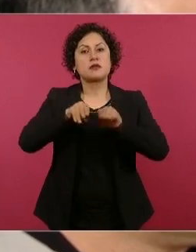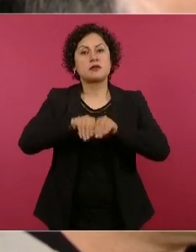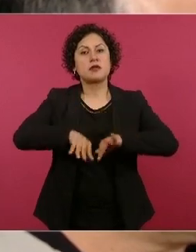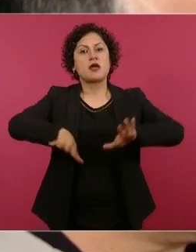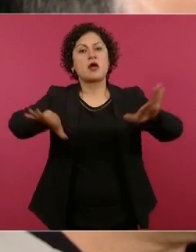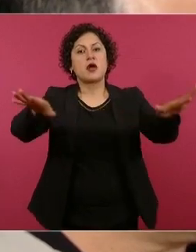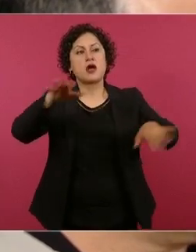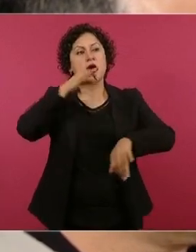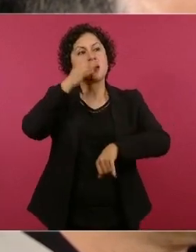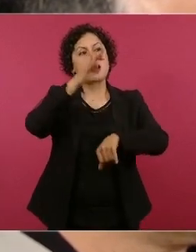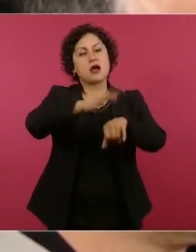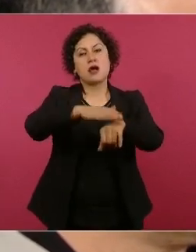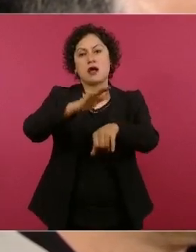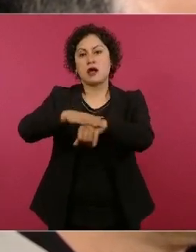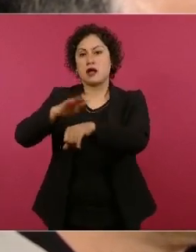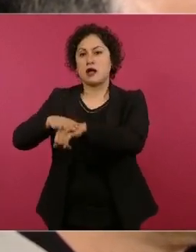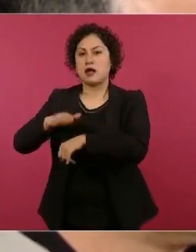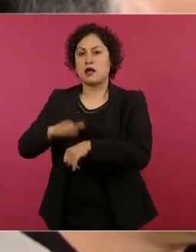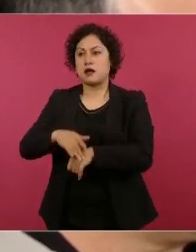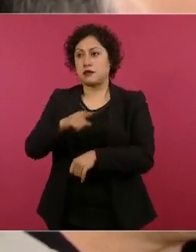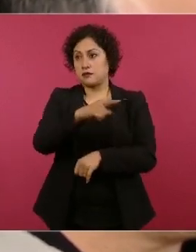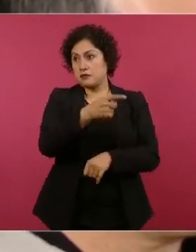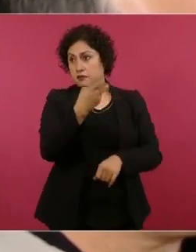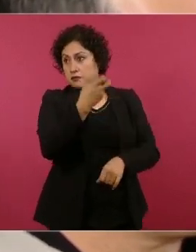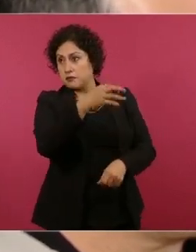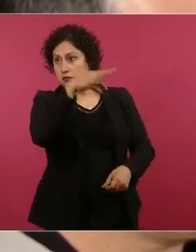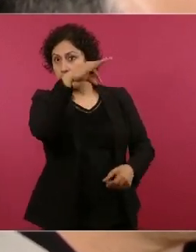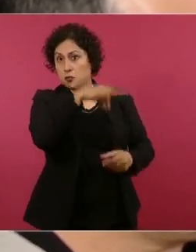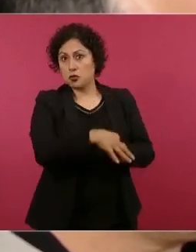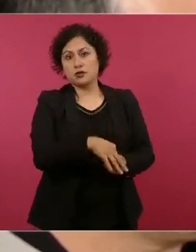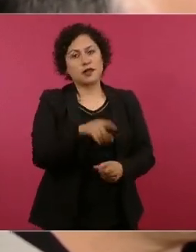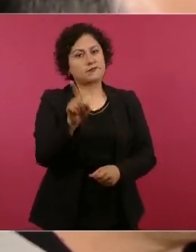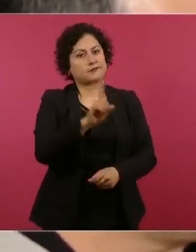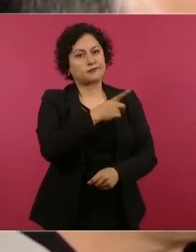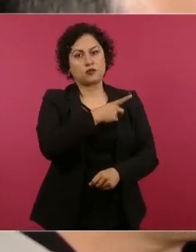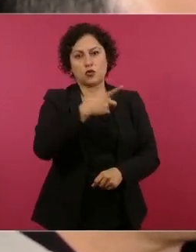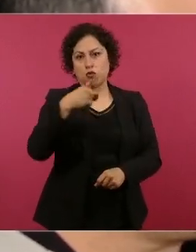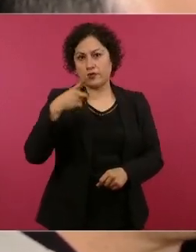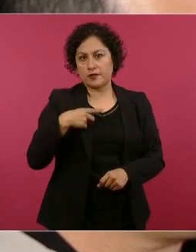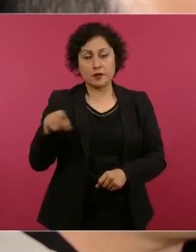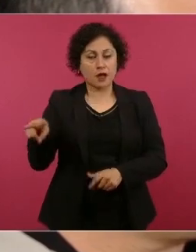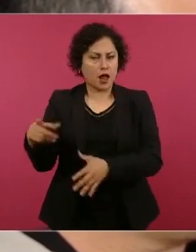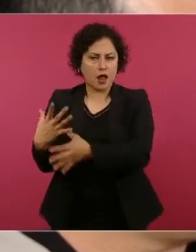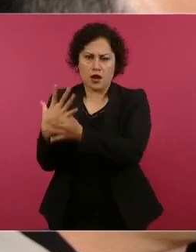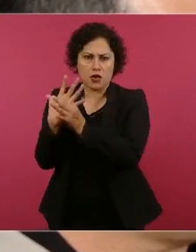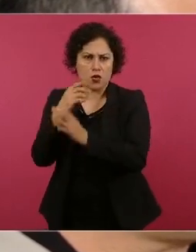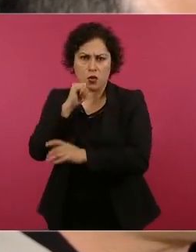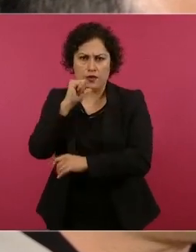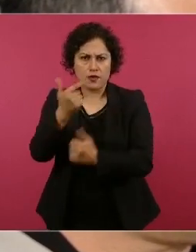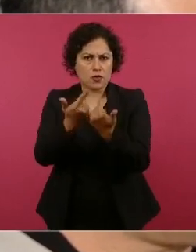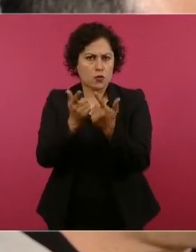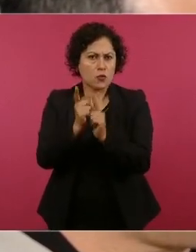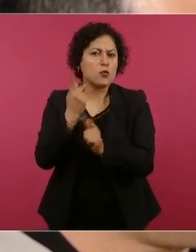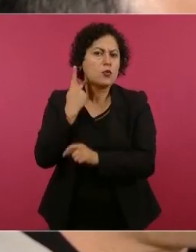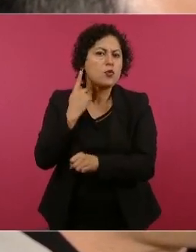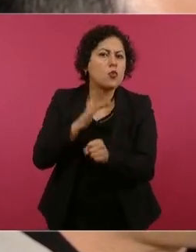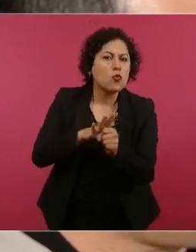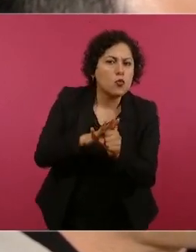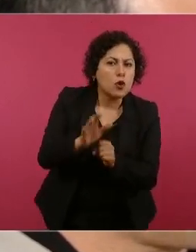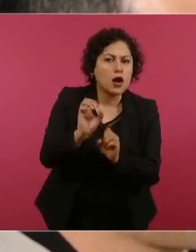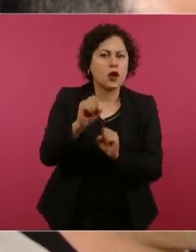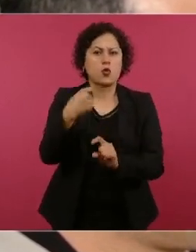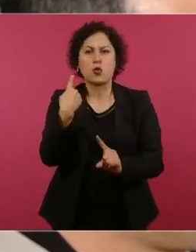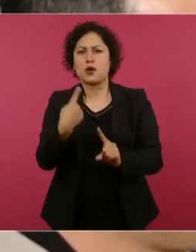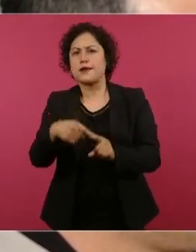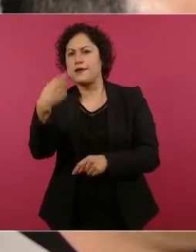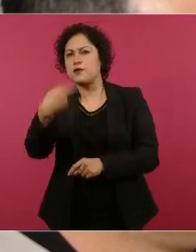por quienes están en el poder. No dio nombres ni de candidatos ni de partidos, pero lanza las mismas advertencias